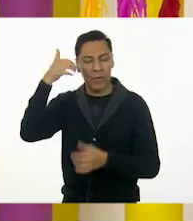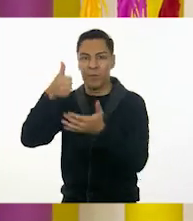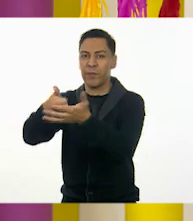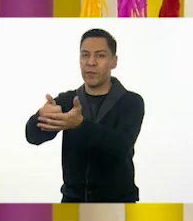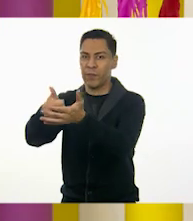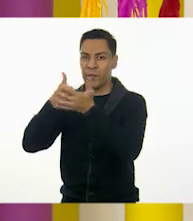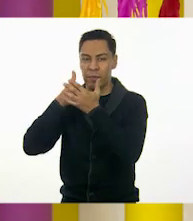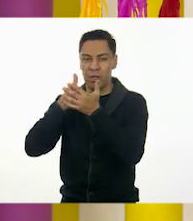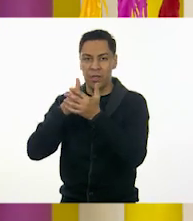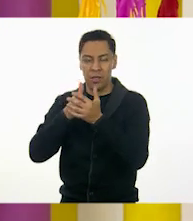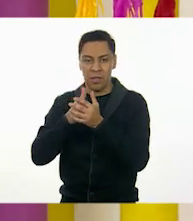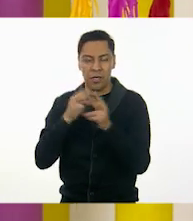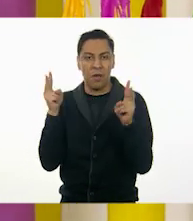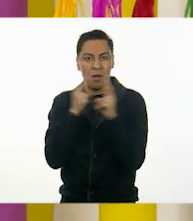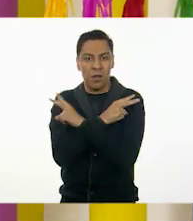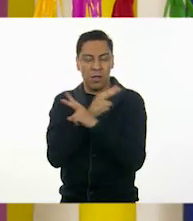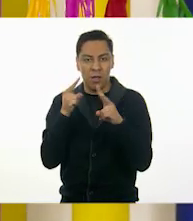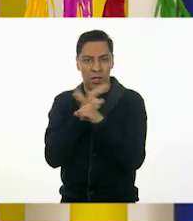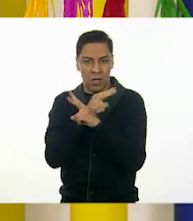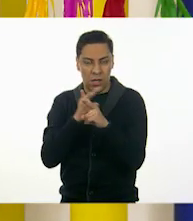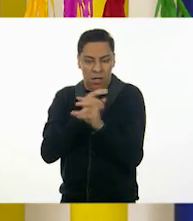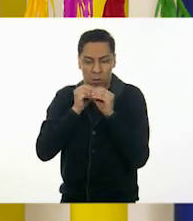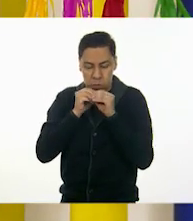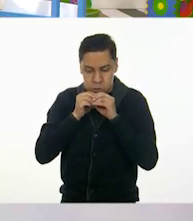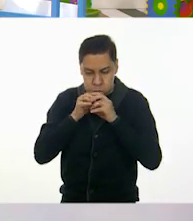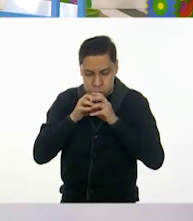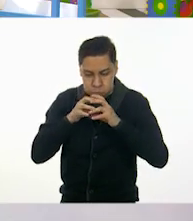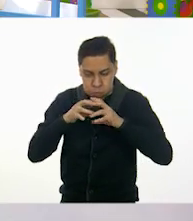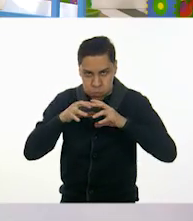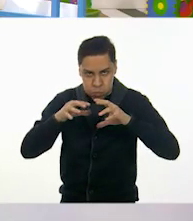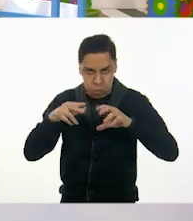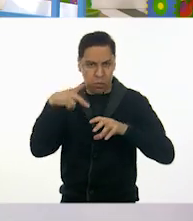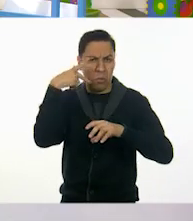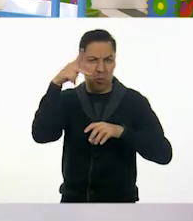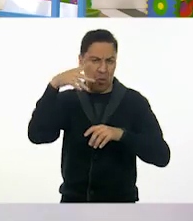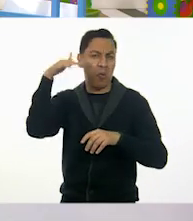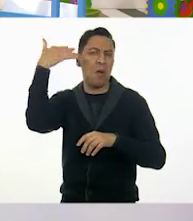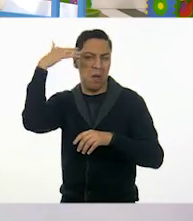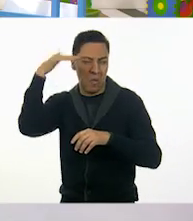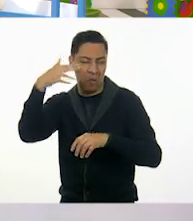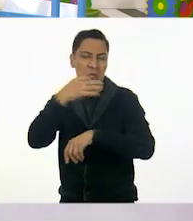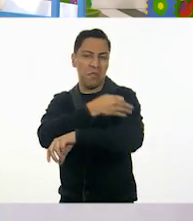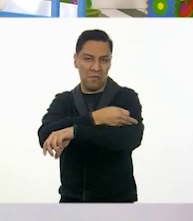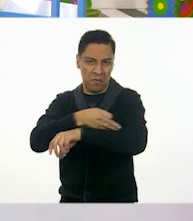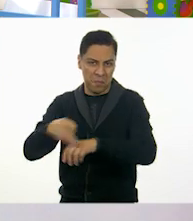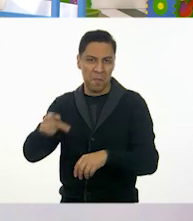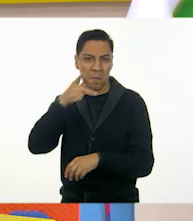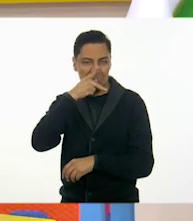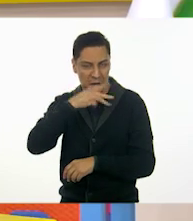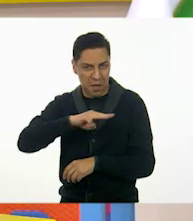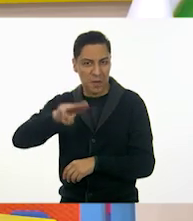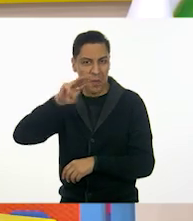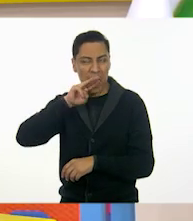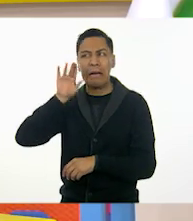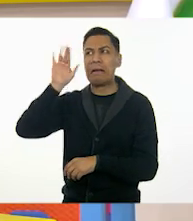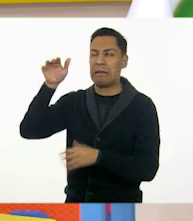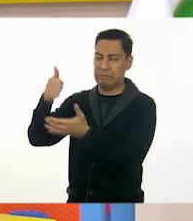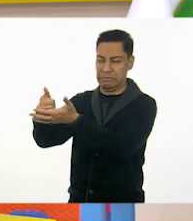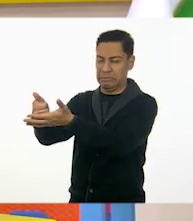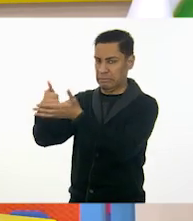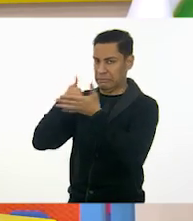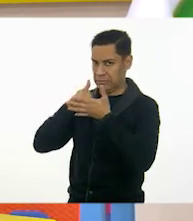inflar el globo. Sí, por seguridad. Y es muy importante que estén acompañados siempre de un adulto para hacer cualquier actividad.